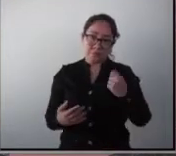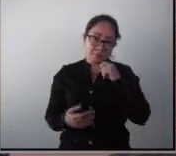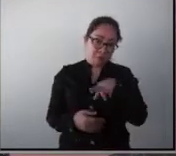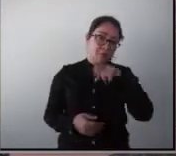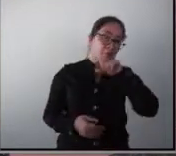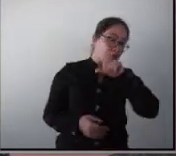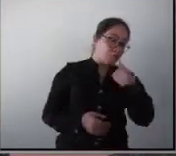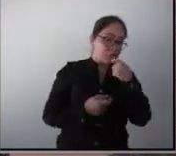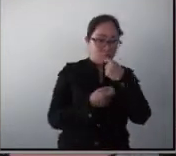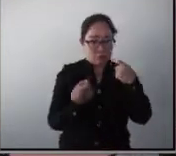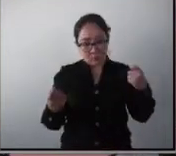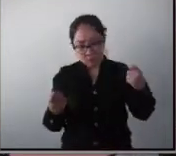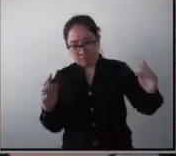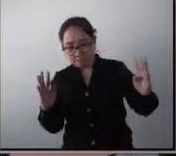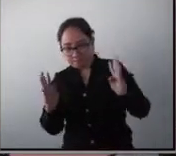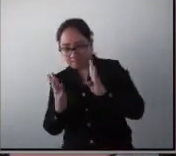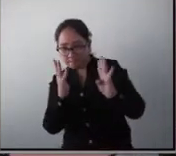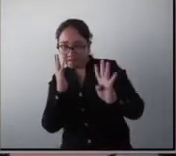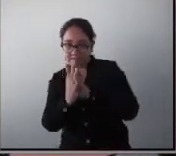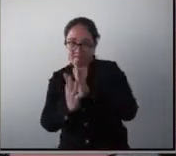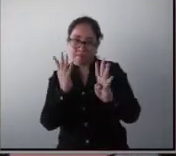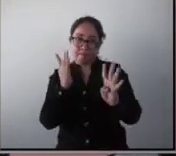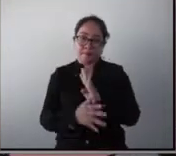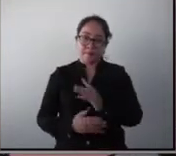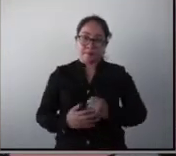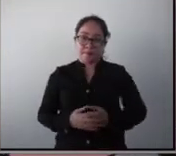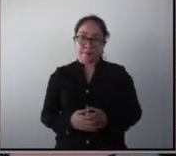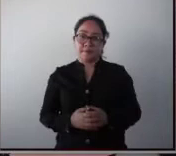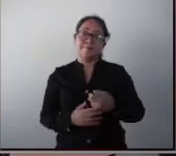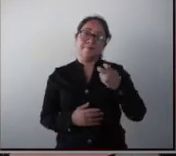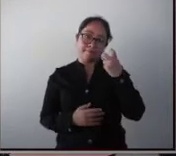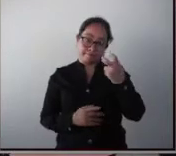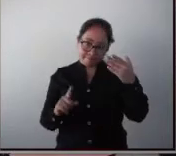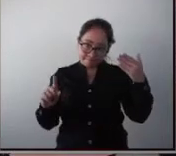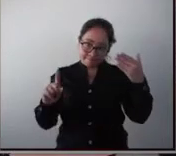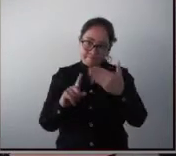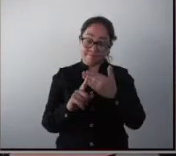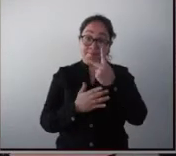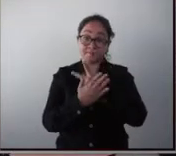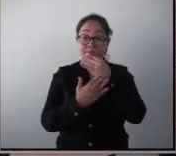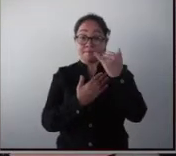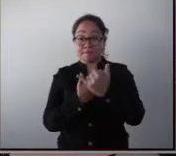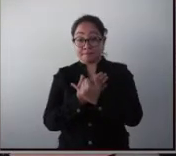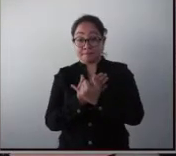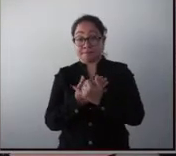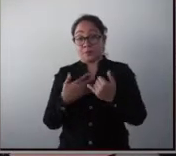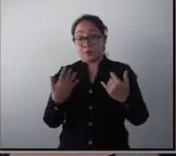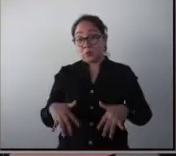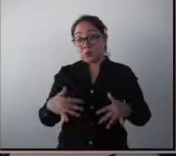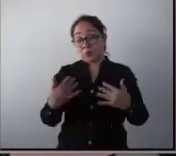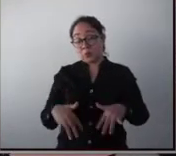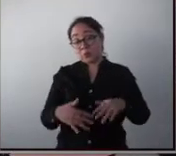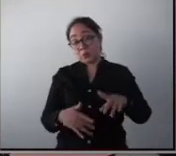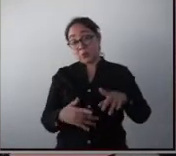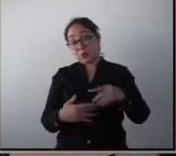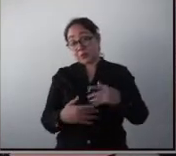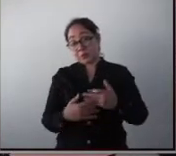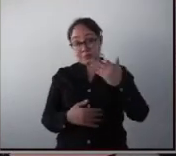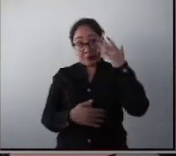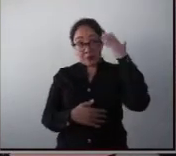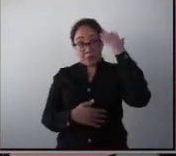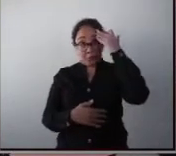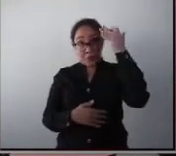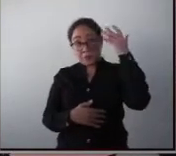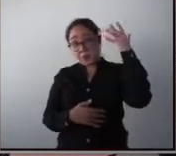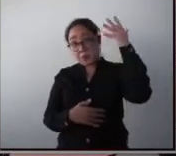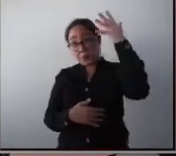con... y ese es el punto. Eso es un proyecto de muy largo plazo, es un proyecto de